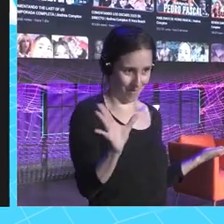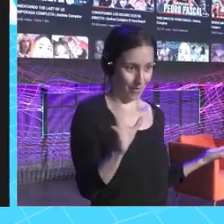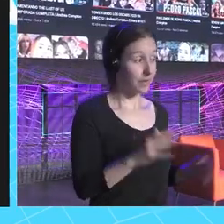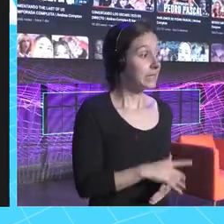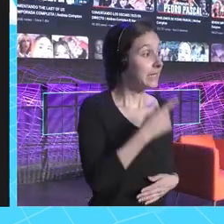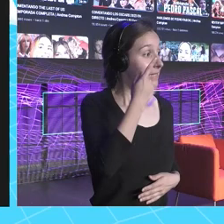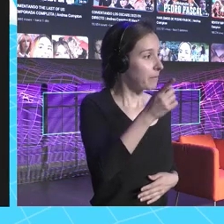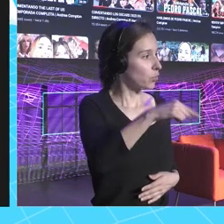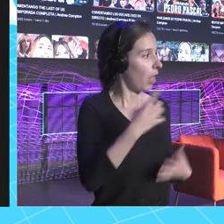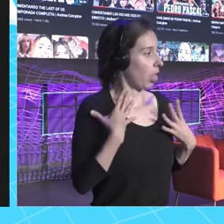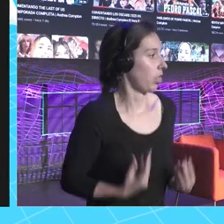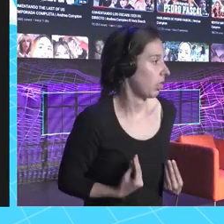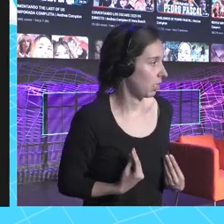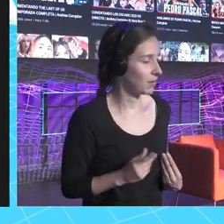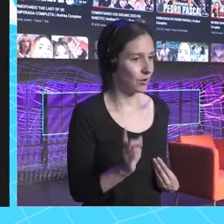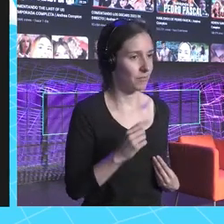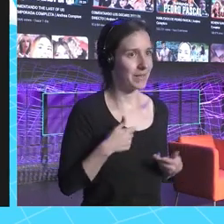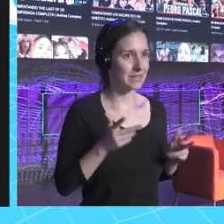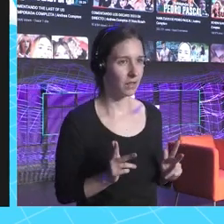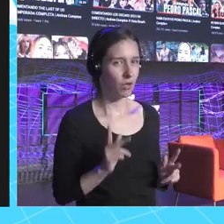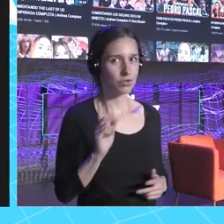no es de bajón. No sé si sedentarme o no. Bueno,